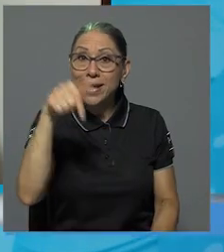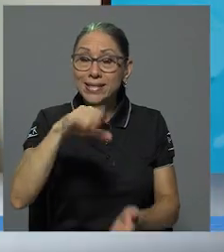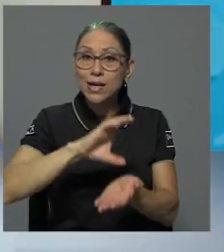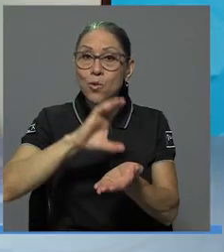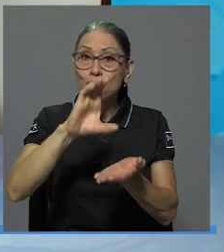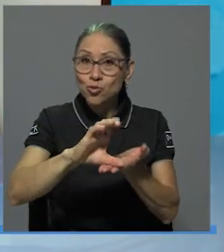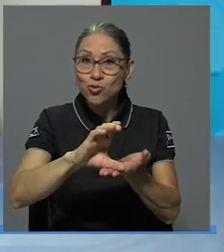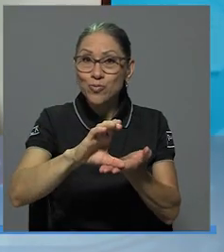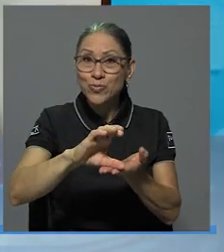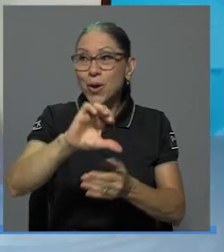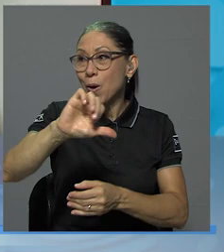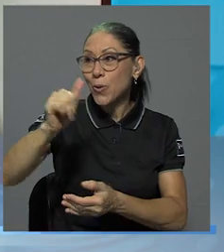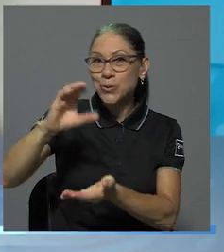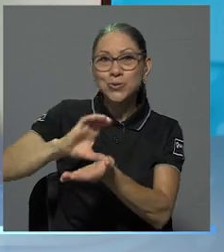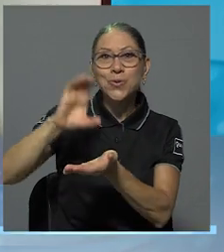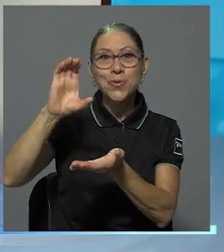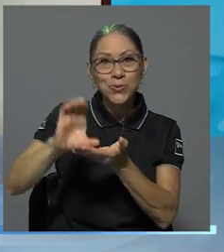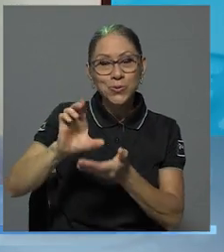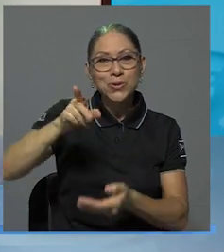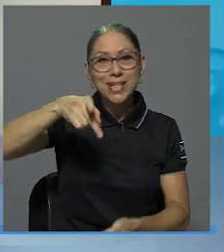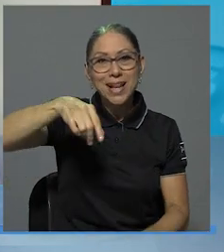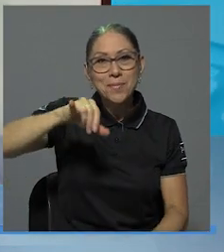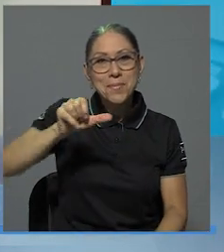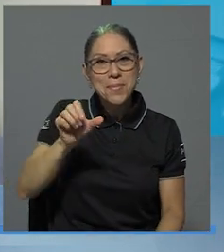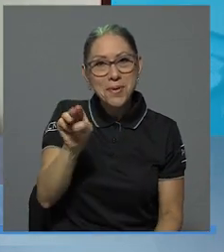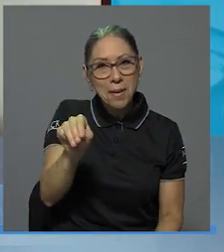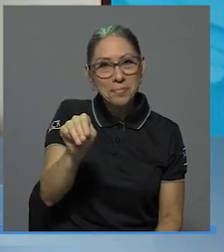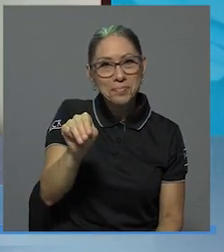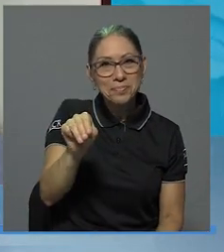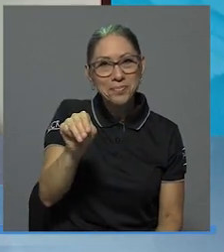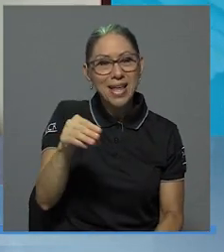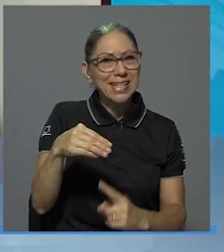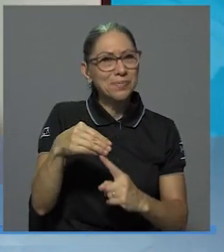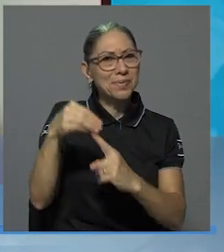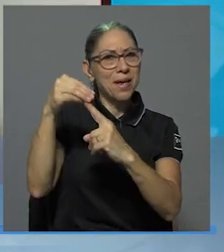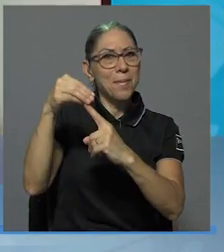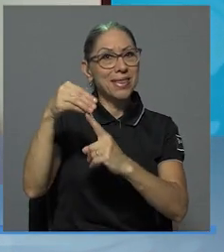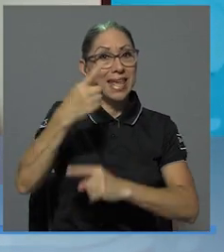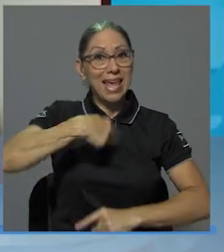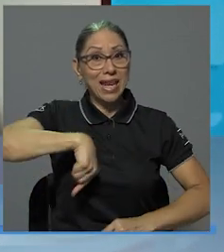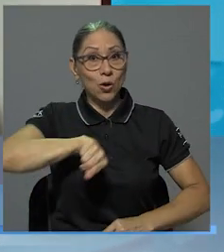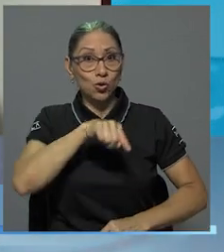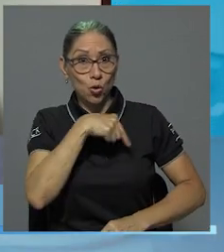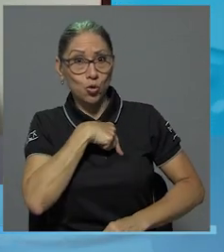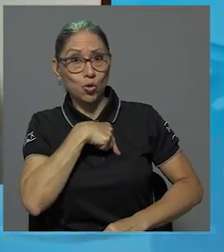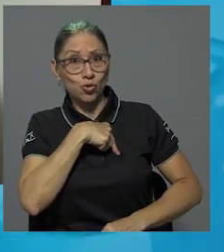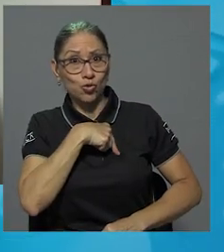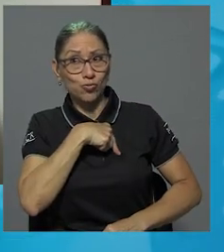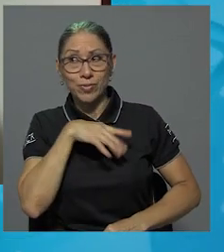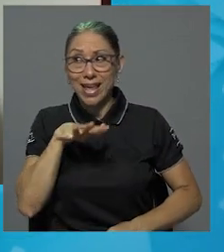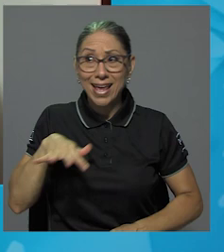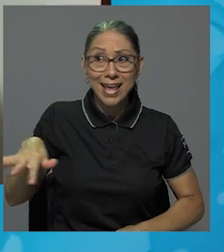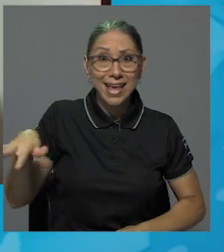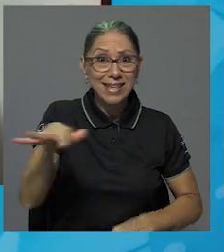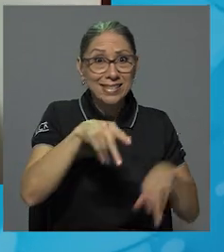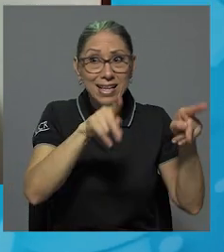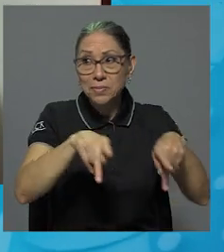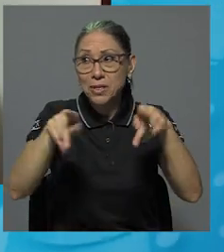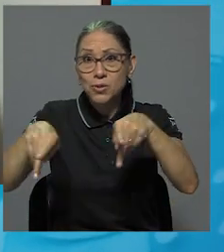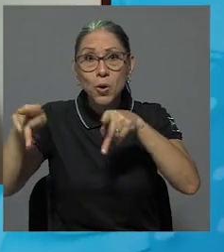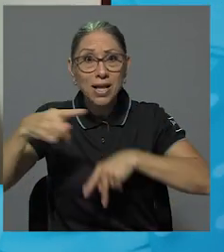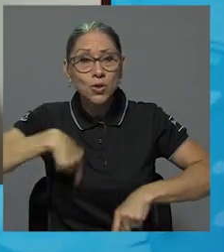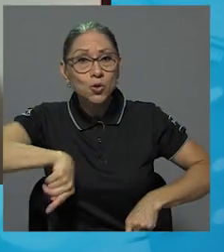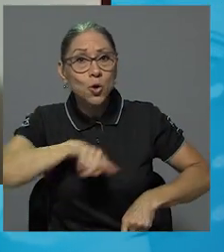curso y los otros que se dan en el PIAN. Sobre todo que nosotros, este segmento de la población, no podemos